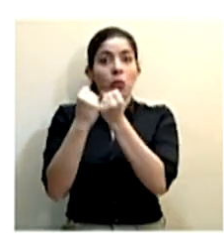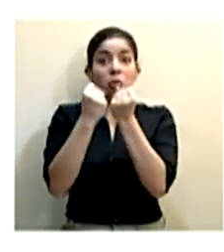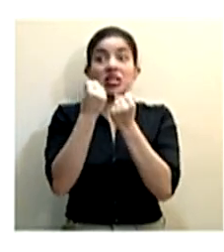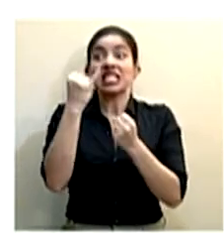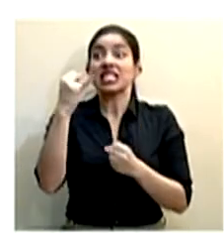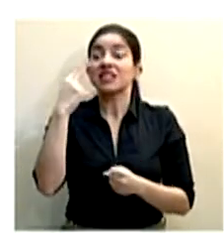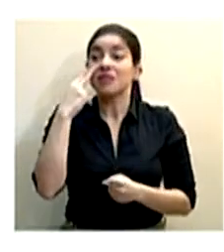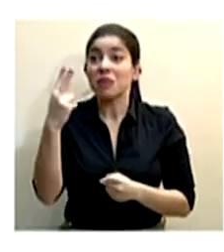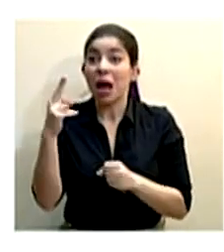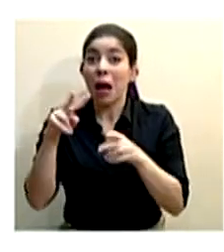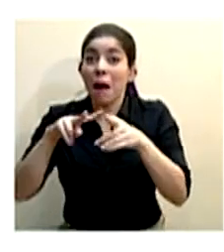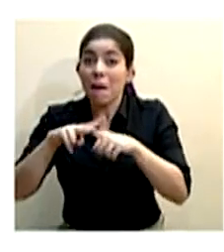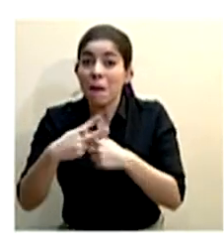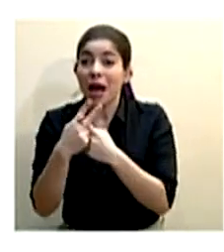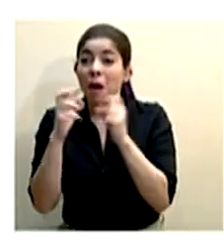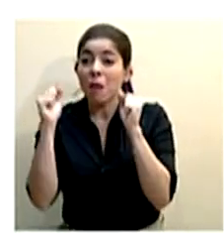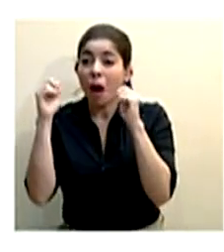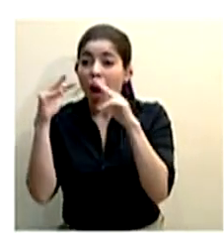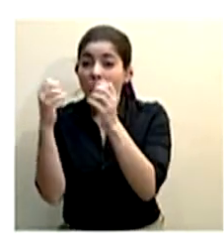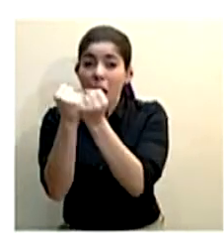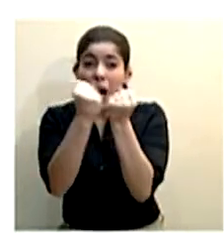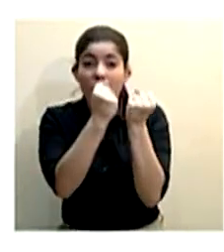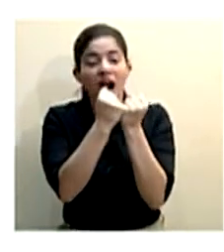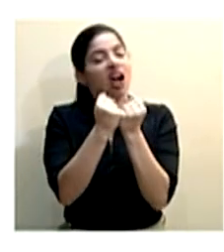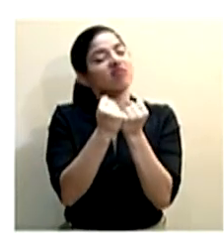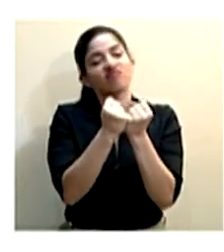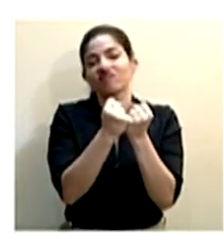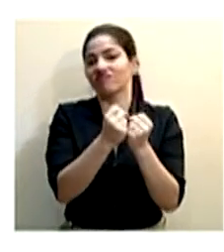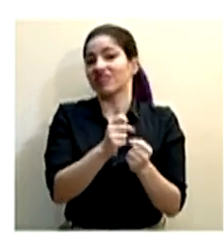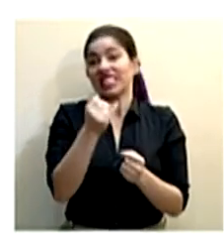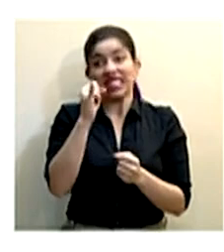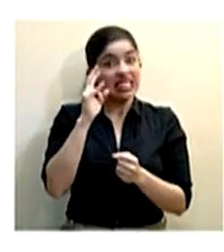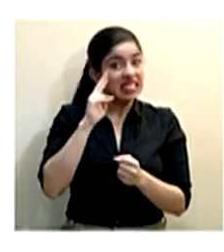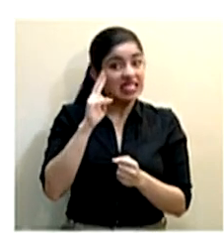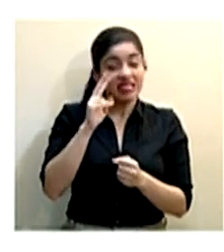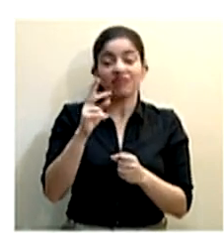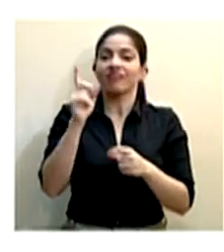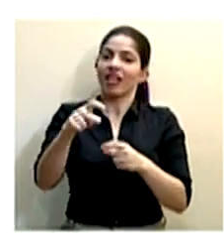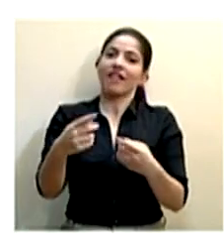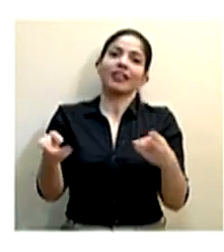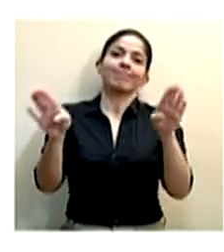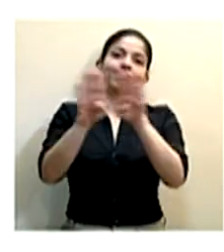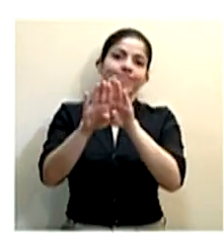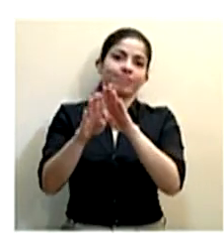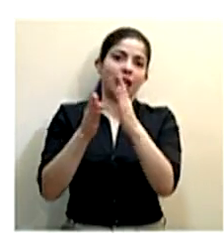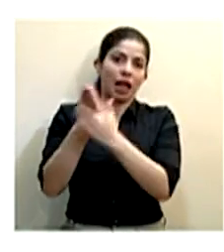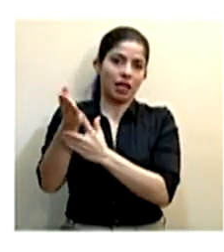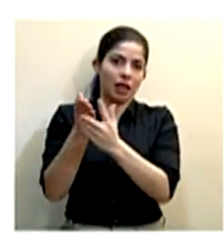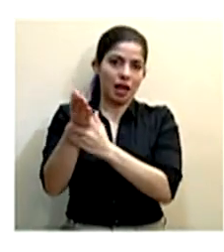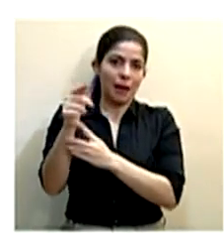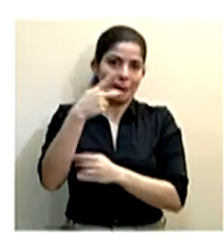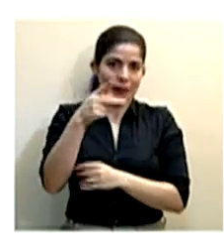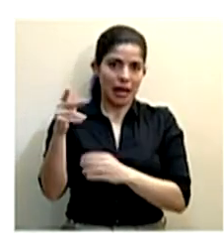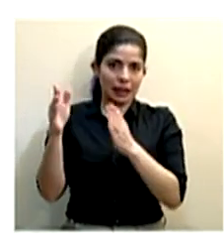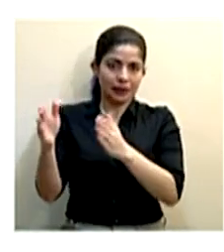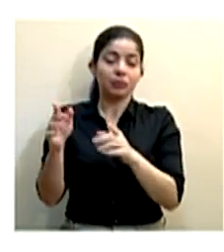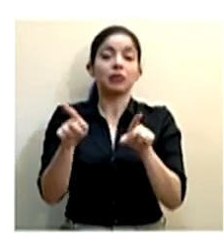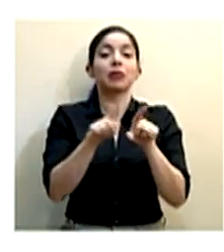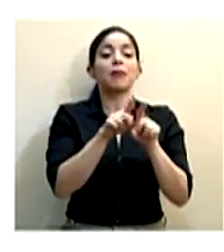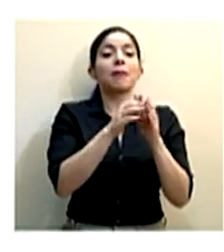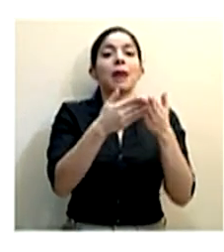conglomeraciones y empieza a haber mucha gente, lamentablemente tendremos que suspender ese acceso. Vamos a habilitar